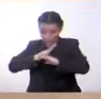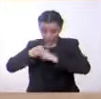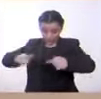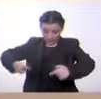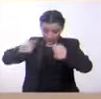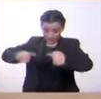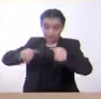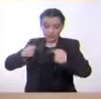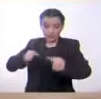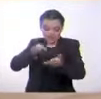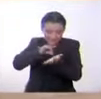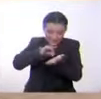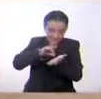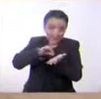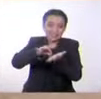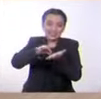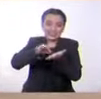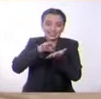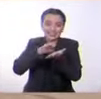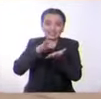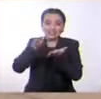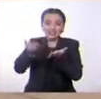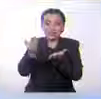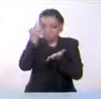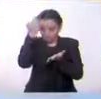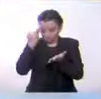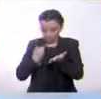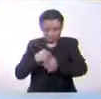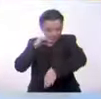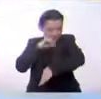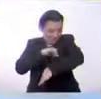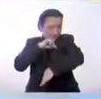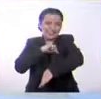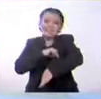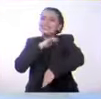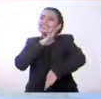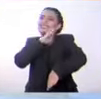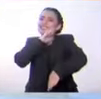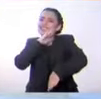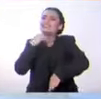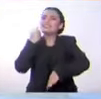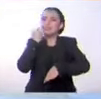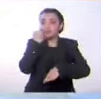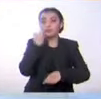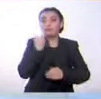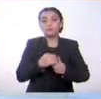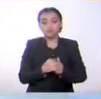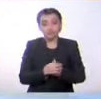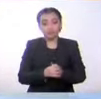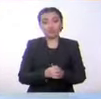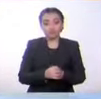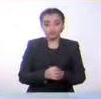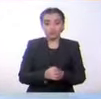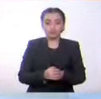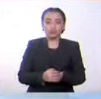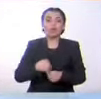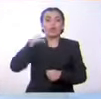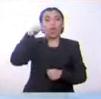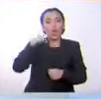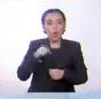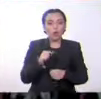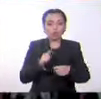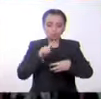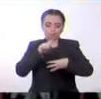causan enfermedades en los seres humanos. Hoy hemos aprendido tres grandes puntos